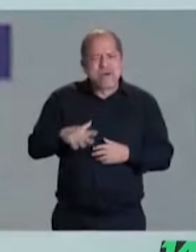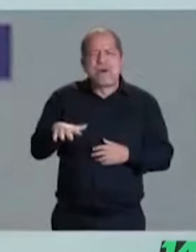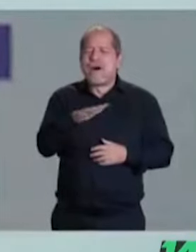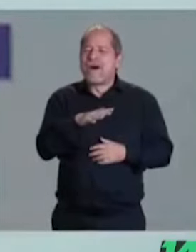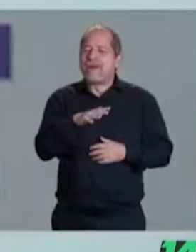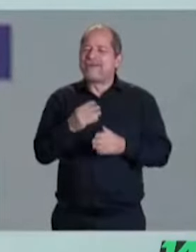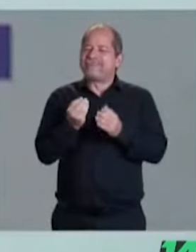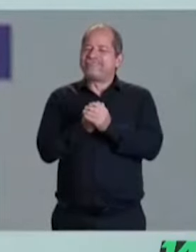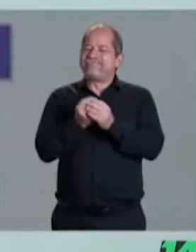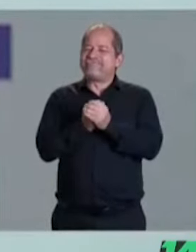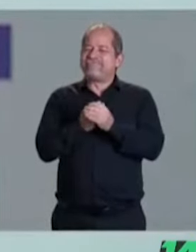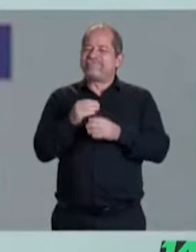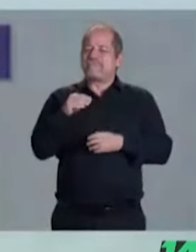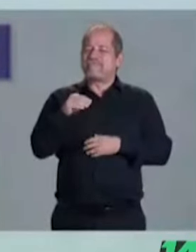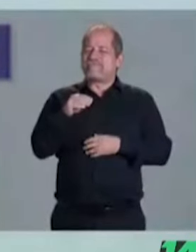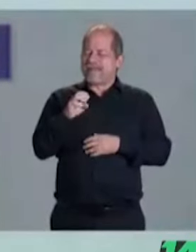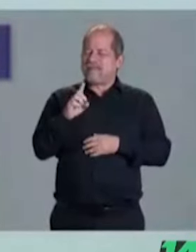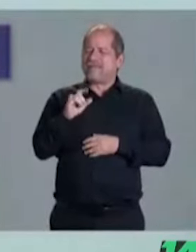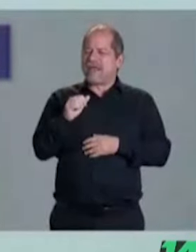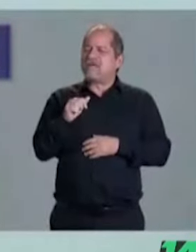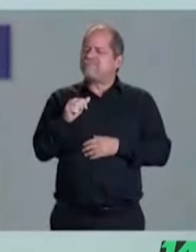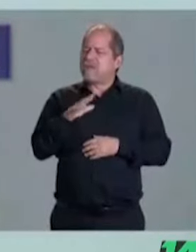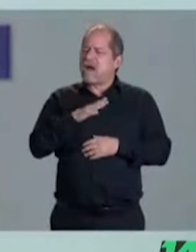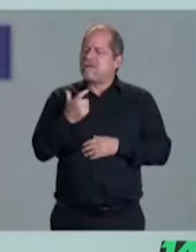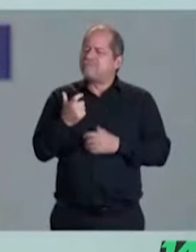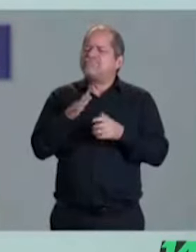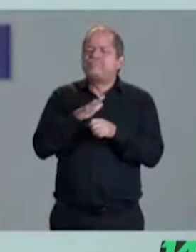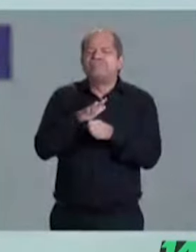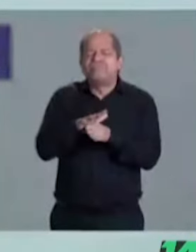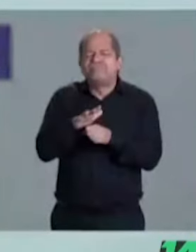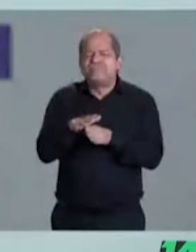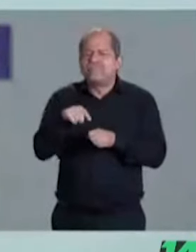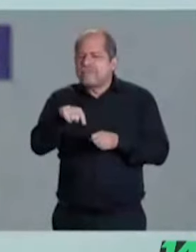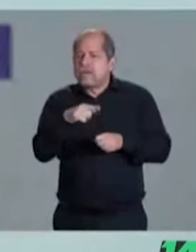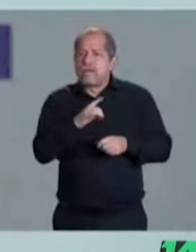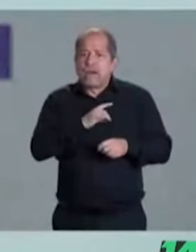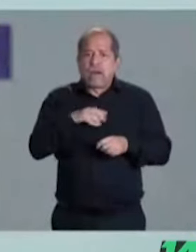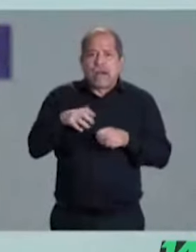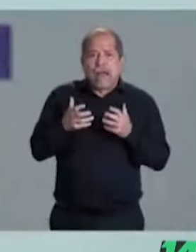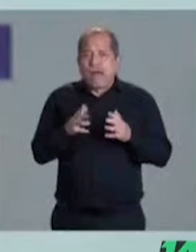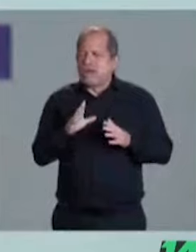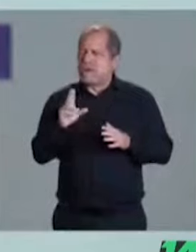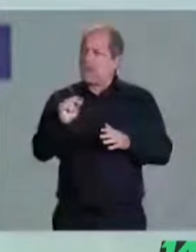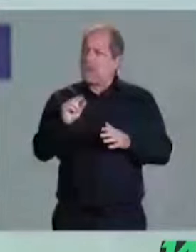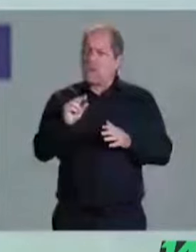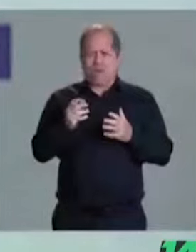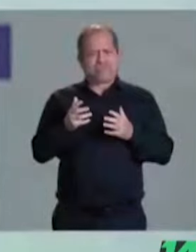Que juntos construyamos entre todos un México próspero y en paz.